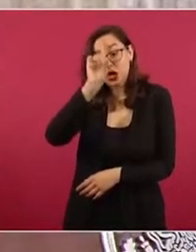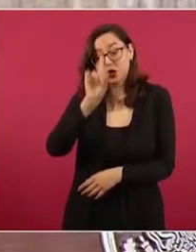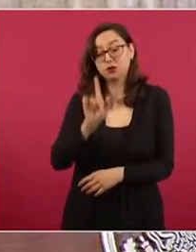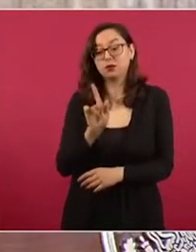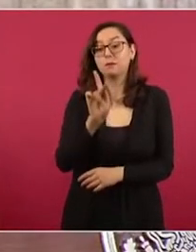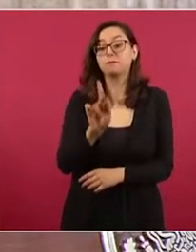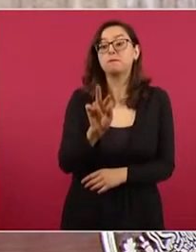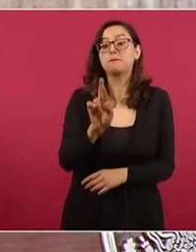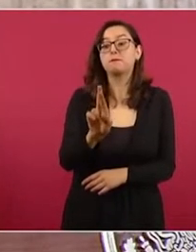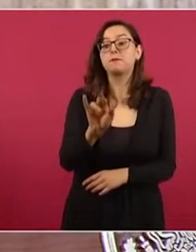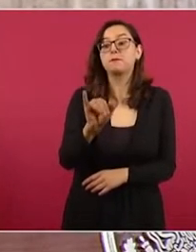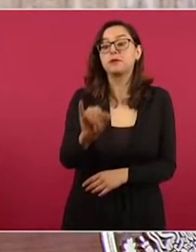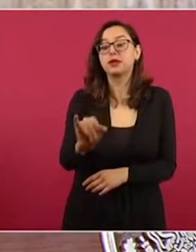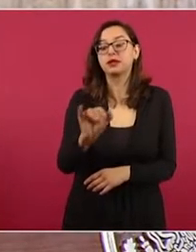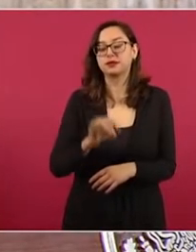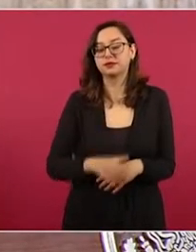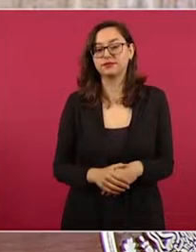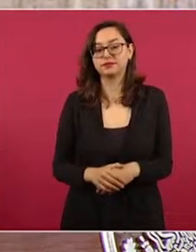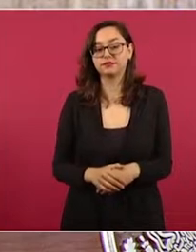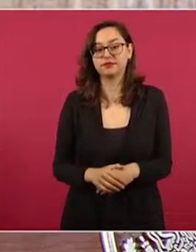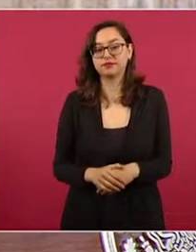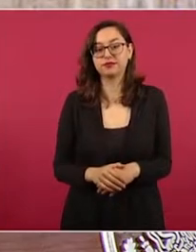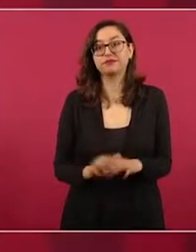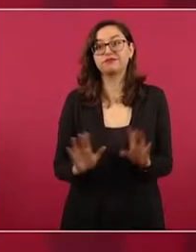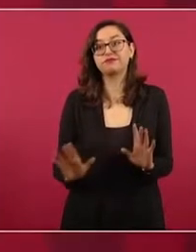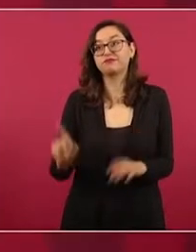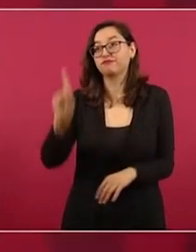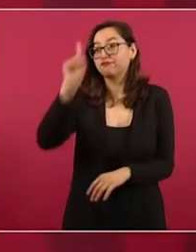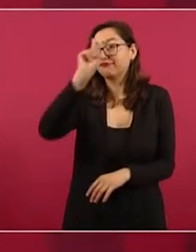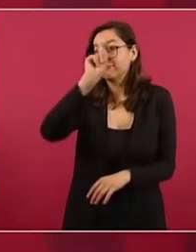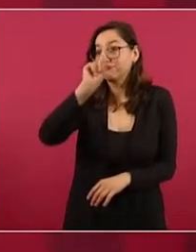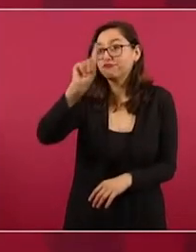PRI, pensando en voz alta,